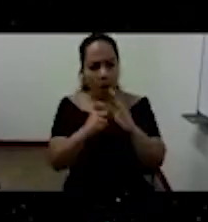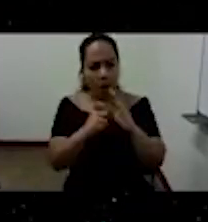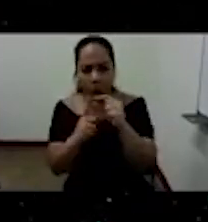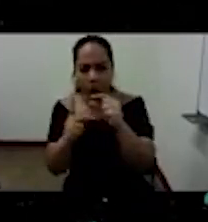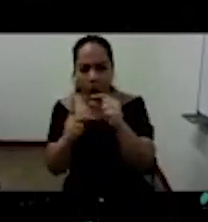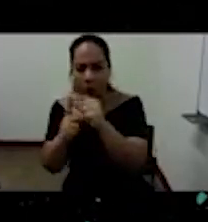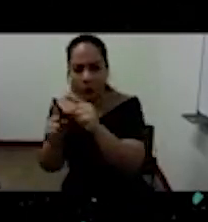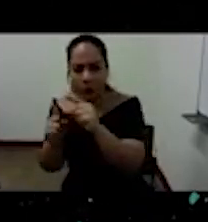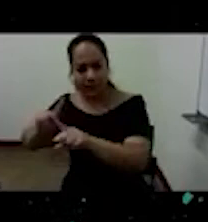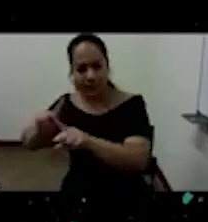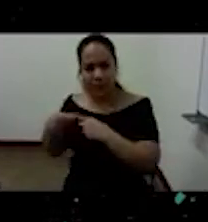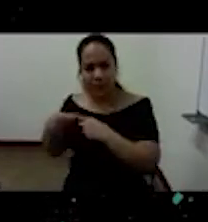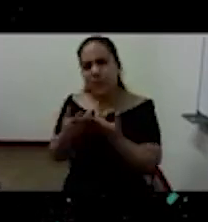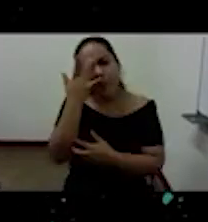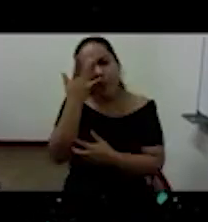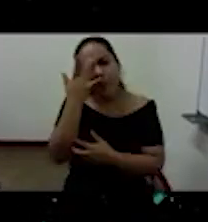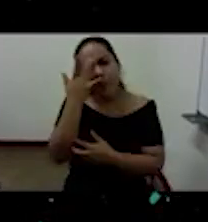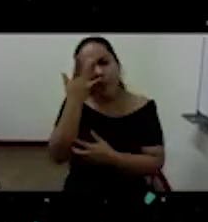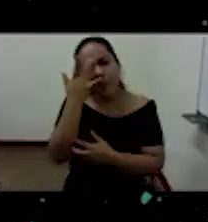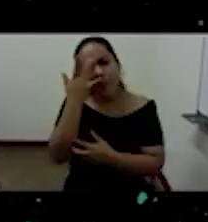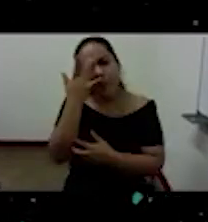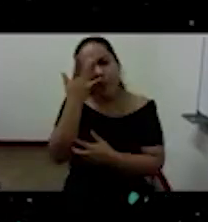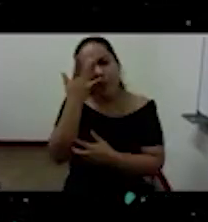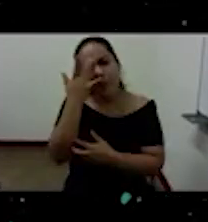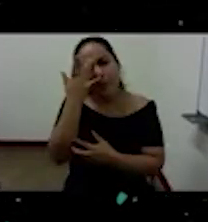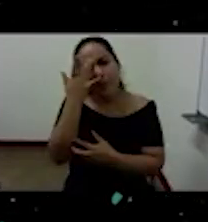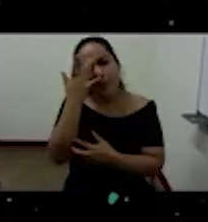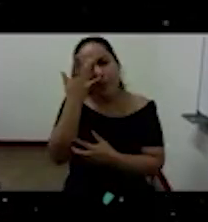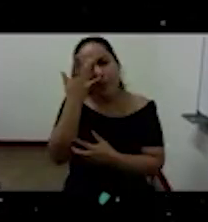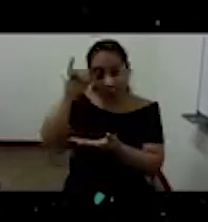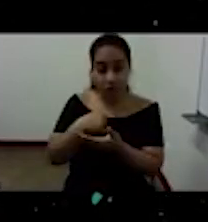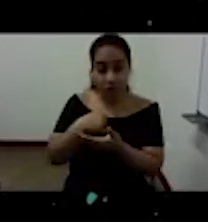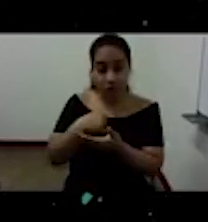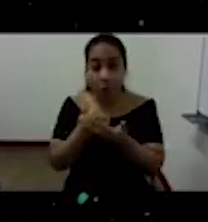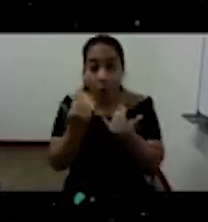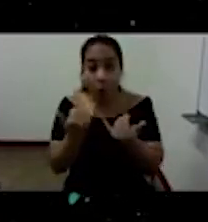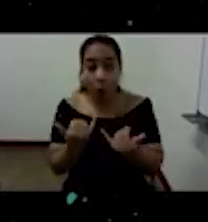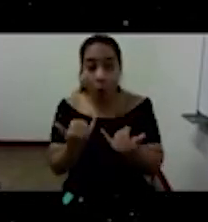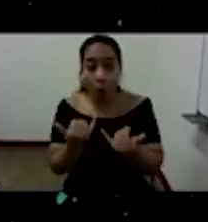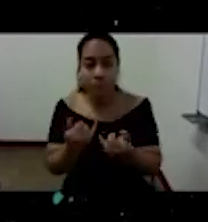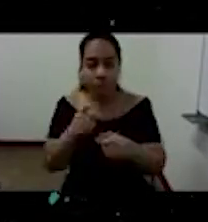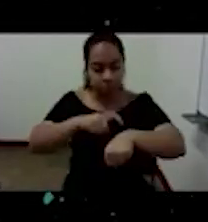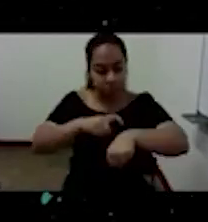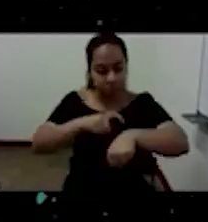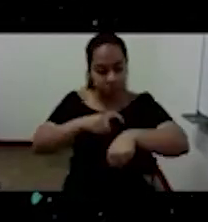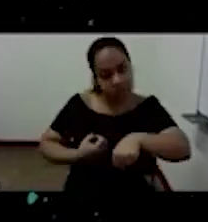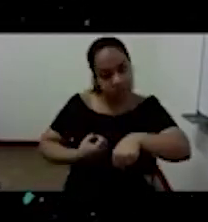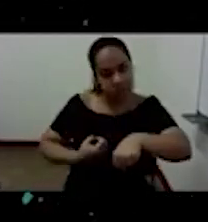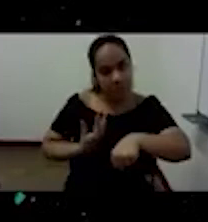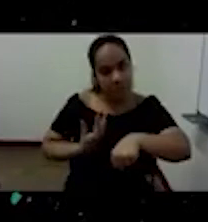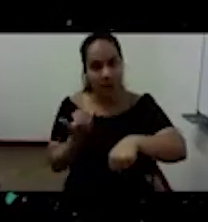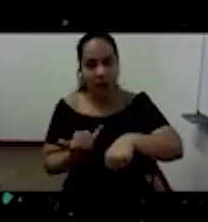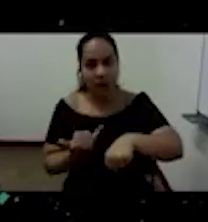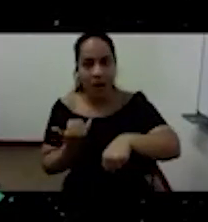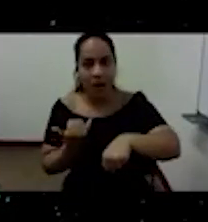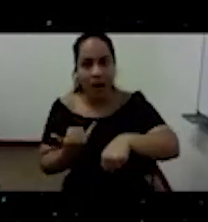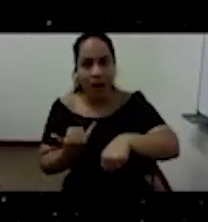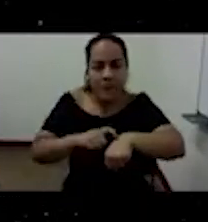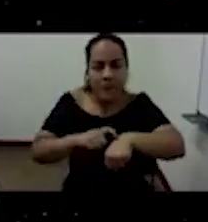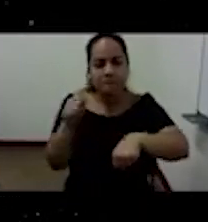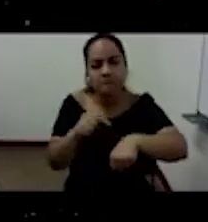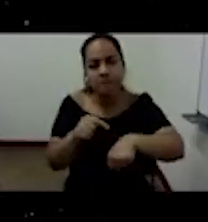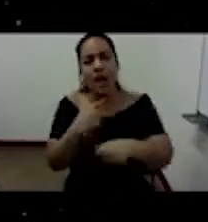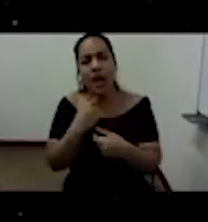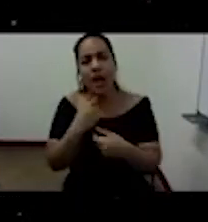porque yo creo que hoy, en el tiempo que estamos viviendo, en el